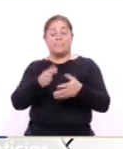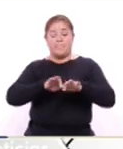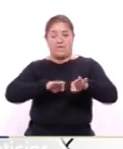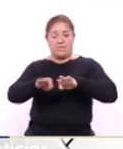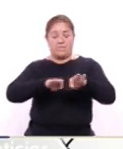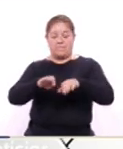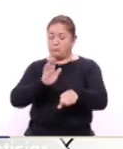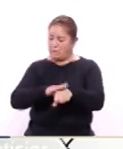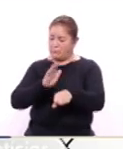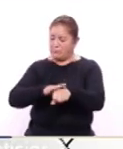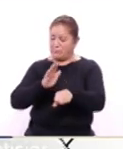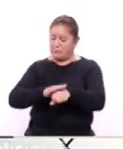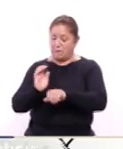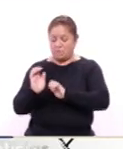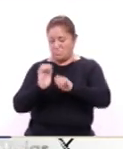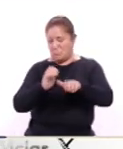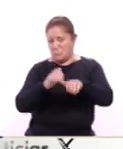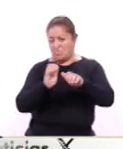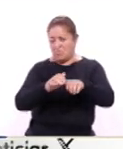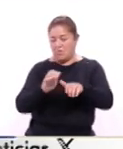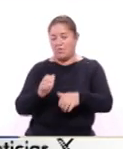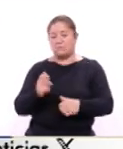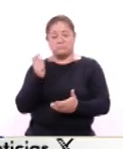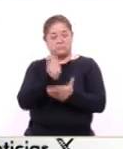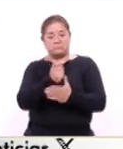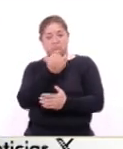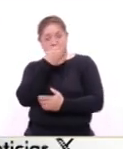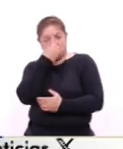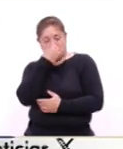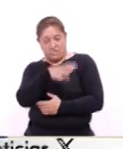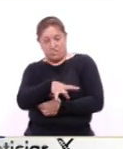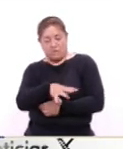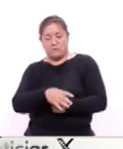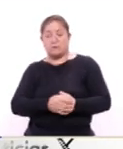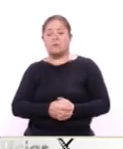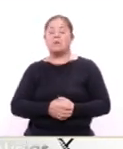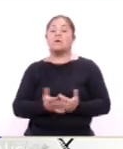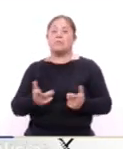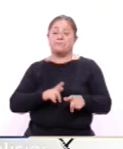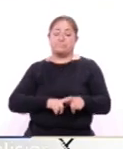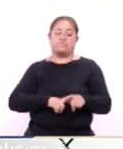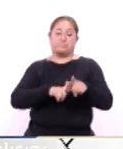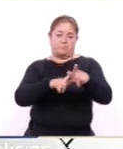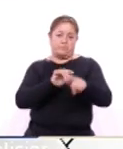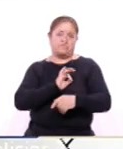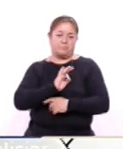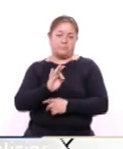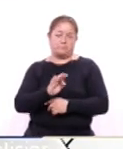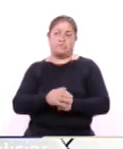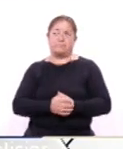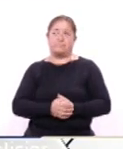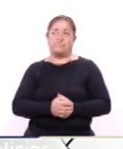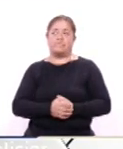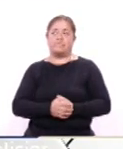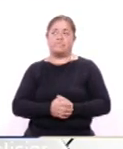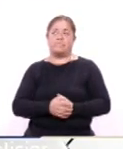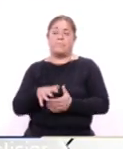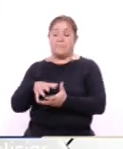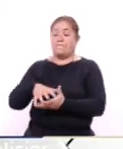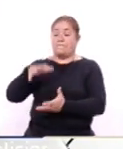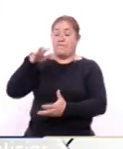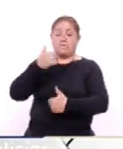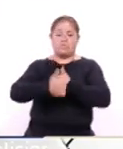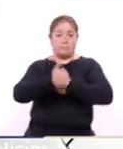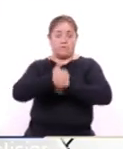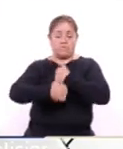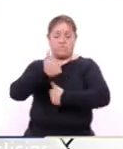con alto valor agregado, que podamos seguir creando mayor competitividad